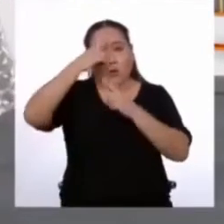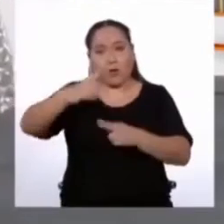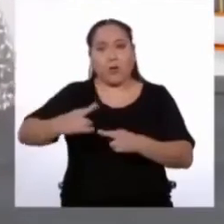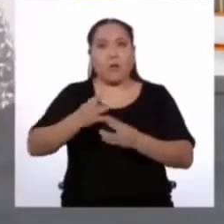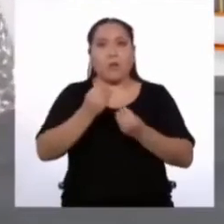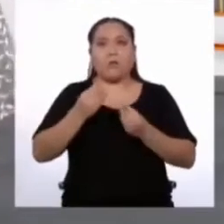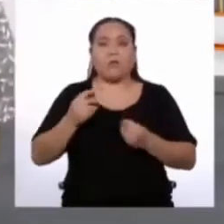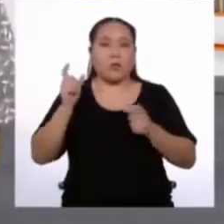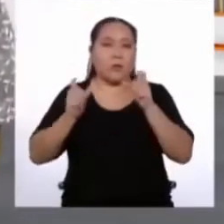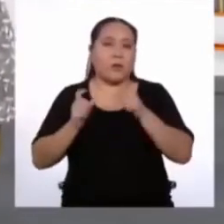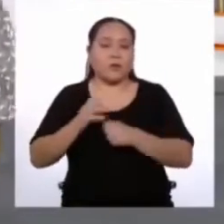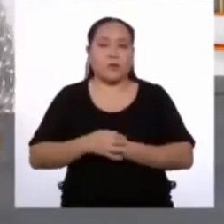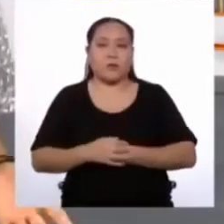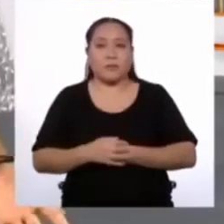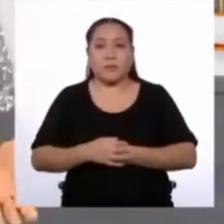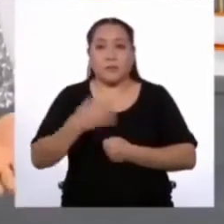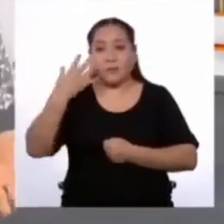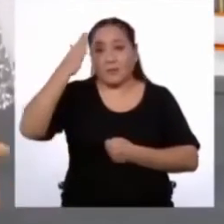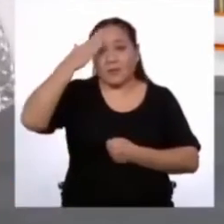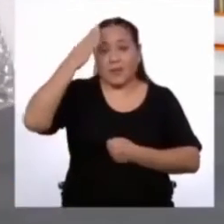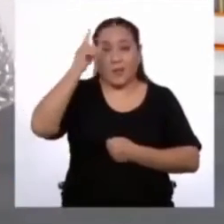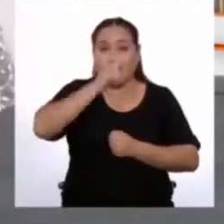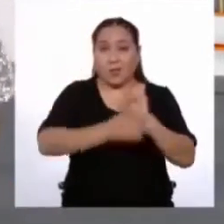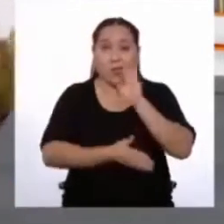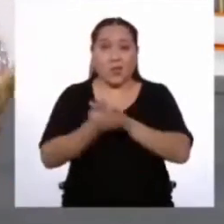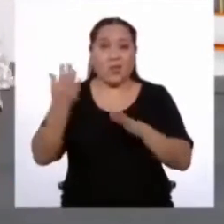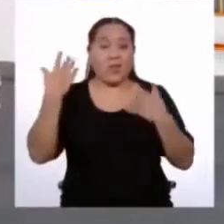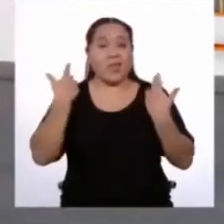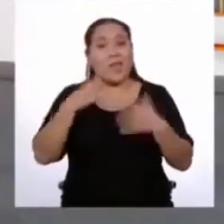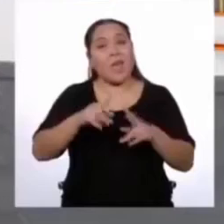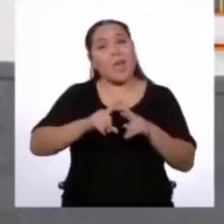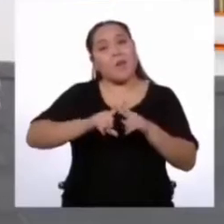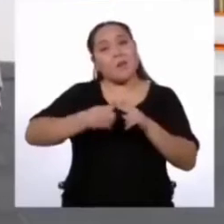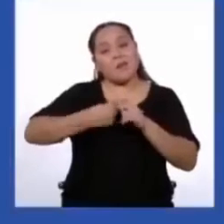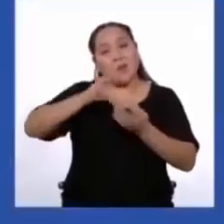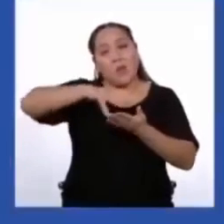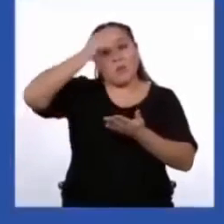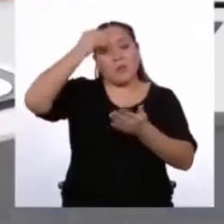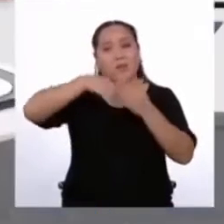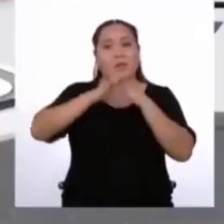posible. Así que ya saben, no se muevan que ya empezamos con Aprendo en Casa.